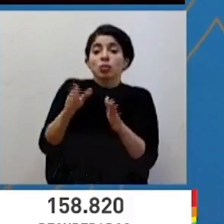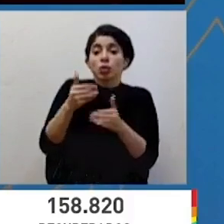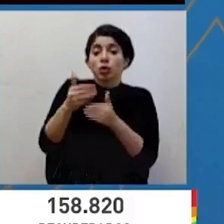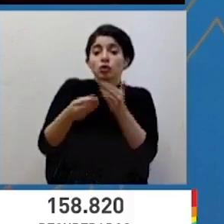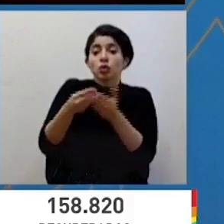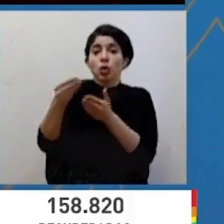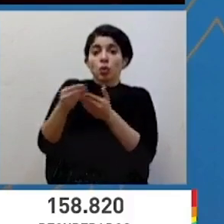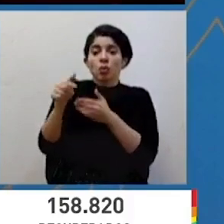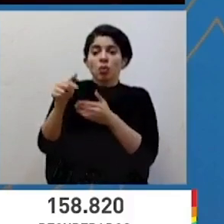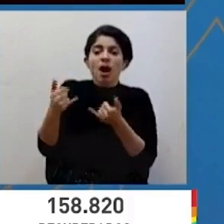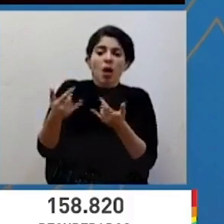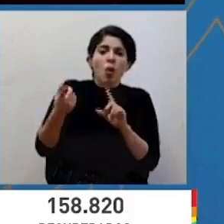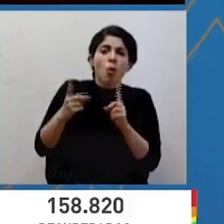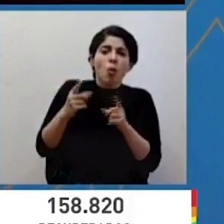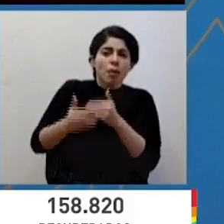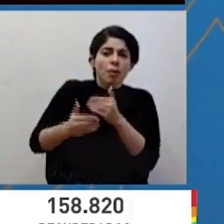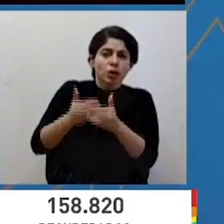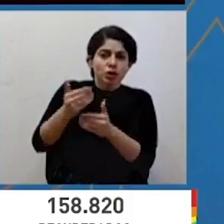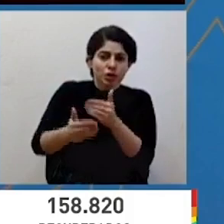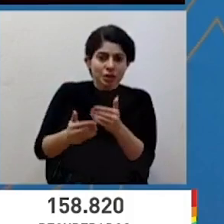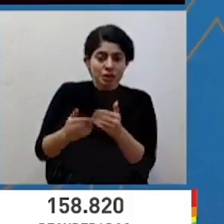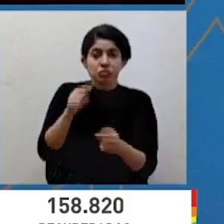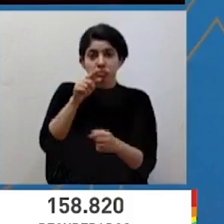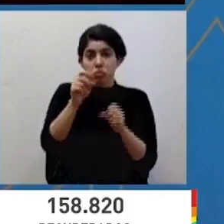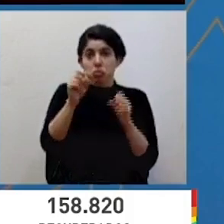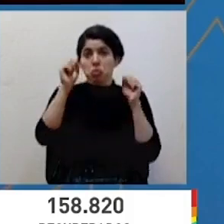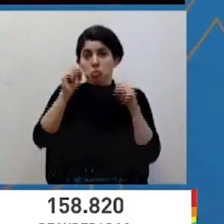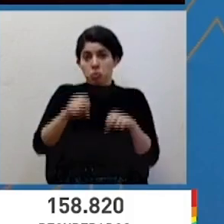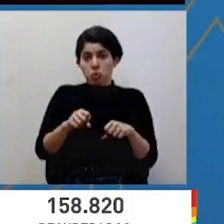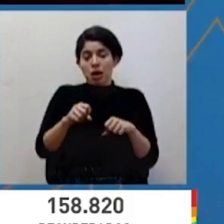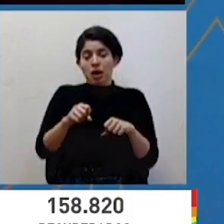contratación. Esto también lo pueden contratar en la plataforma,